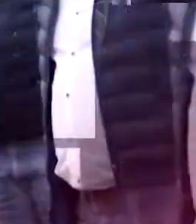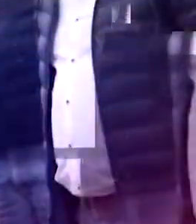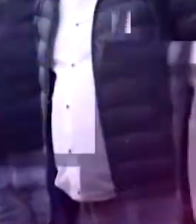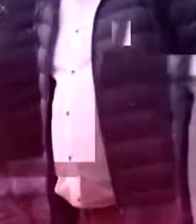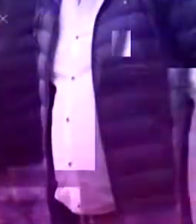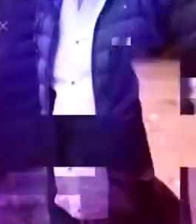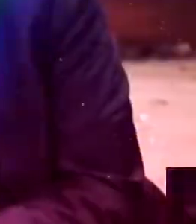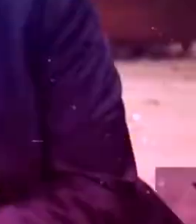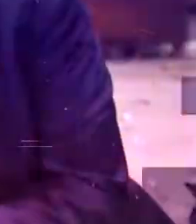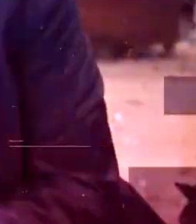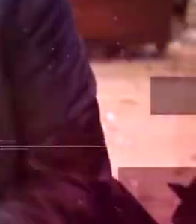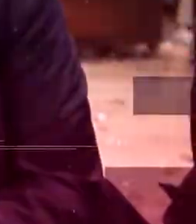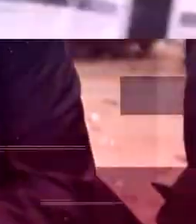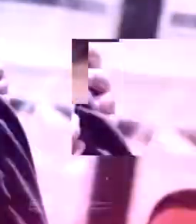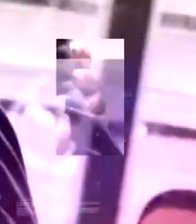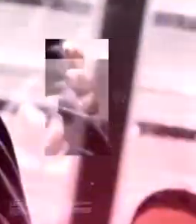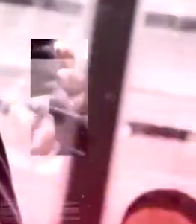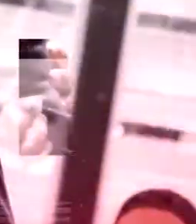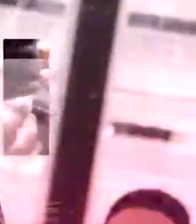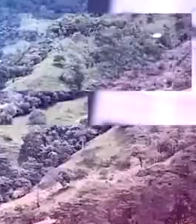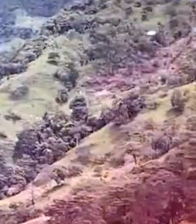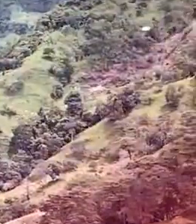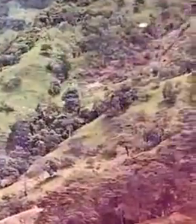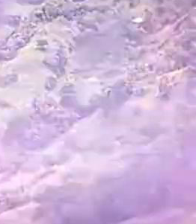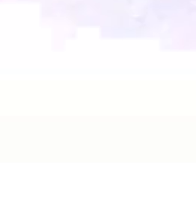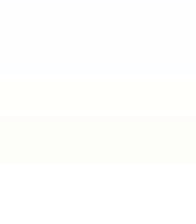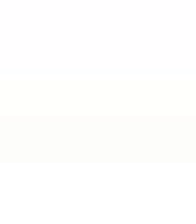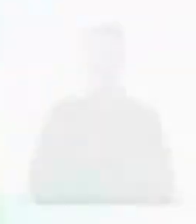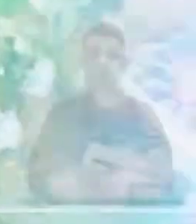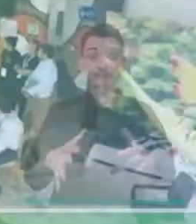Así Boyacá avanza